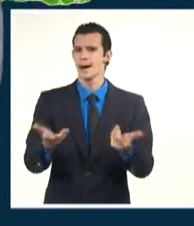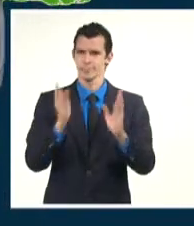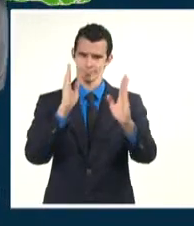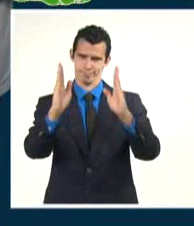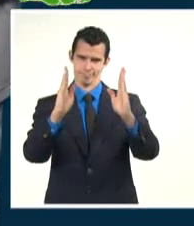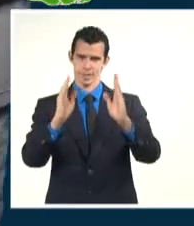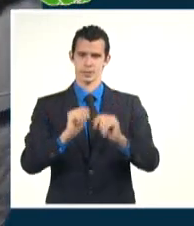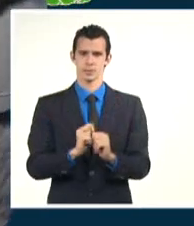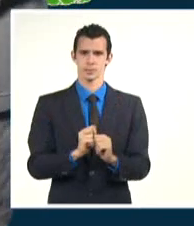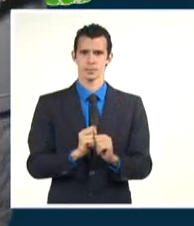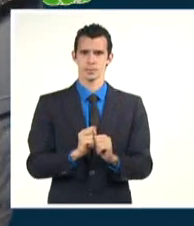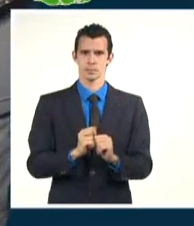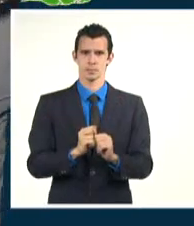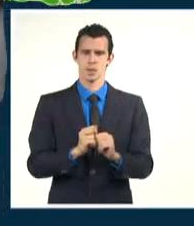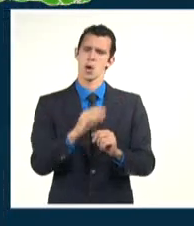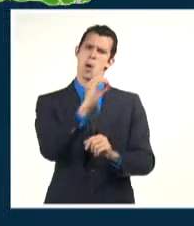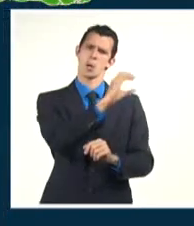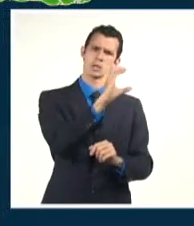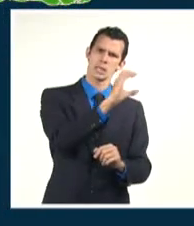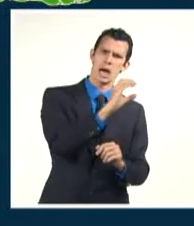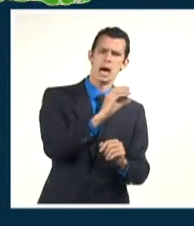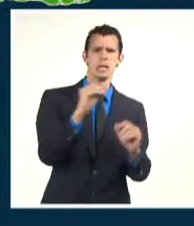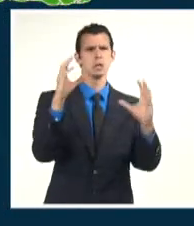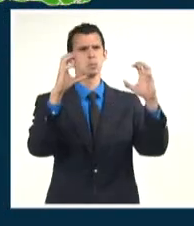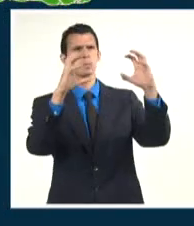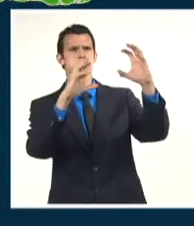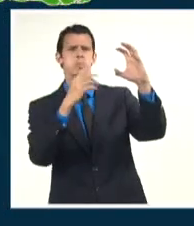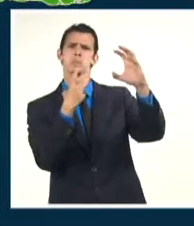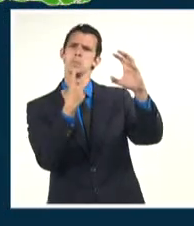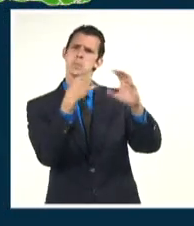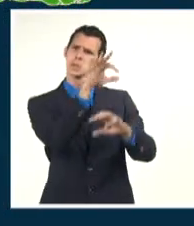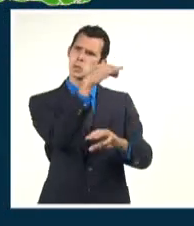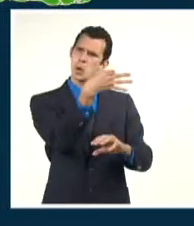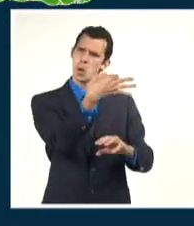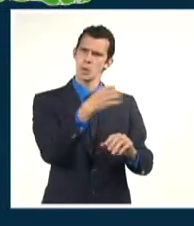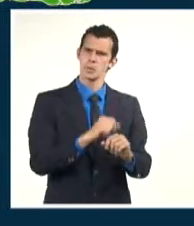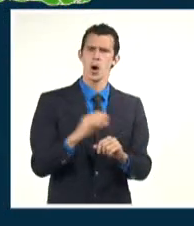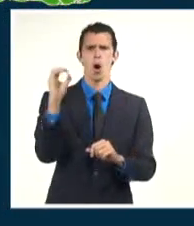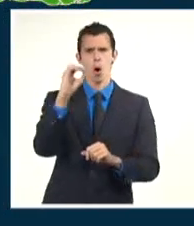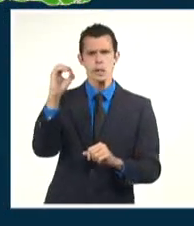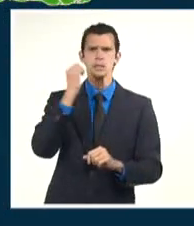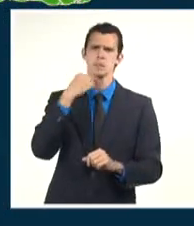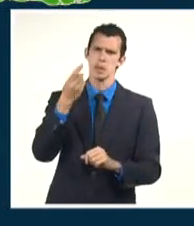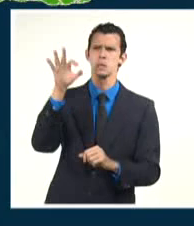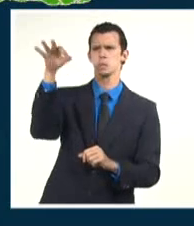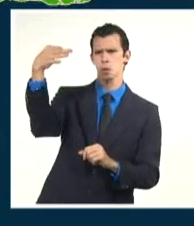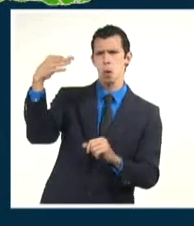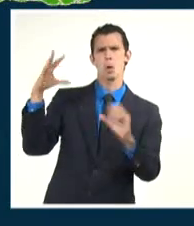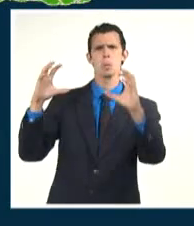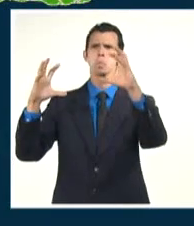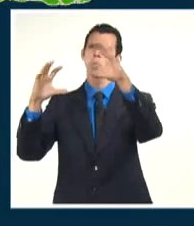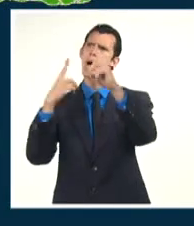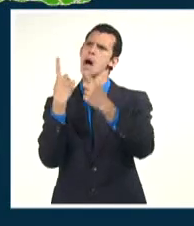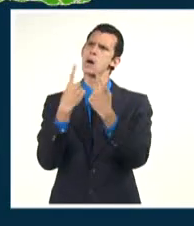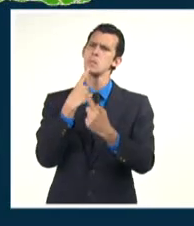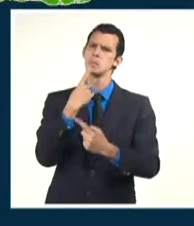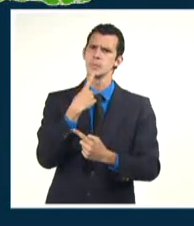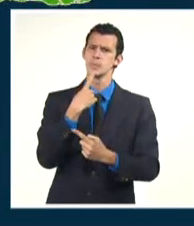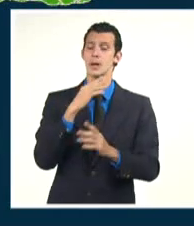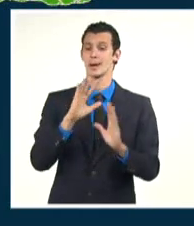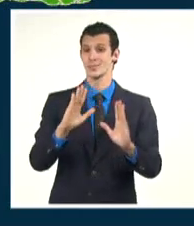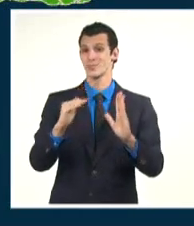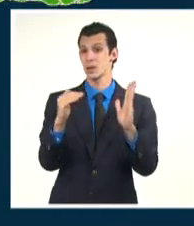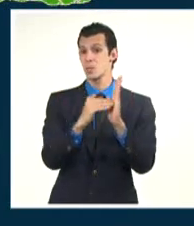nublados, algunas nubes y sol para el occidente en la mañana y también para el apartado de estar. Y en la tarde, pues, seguirán